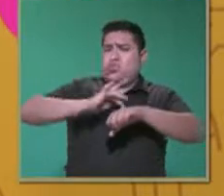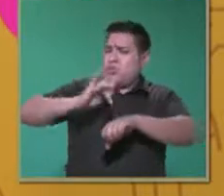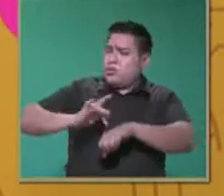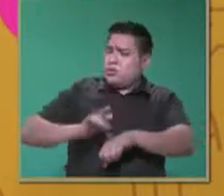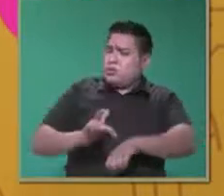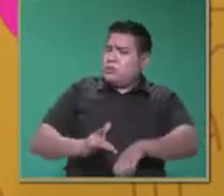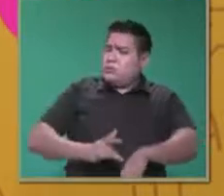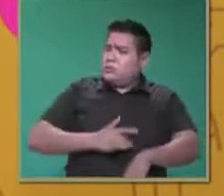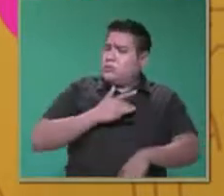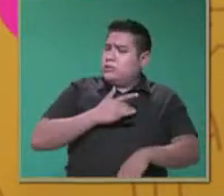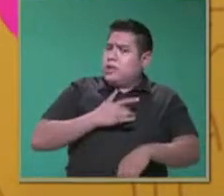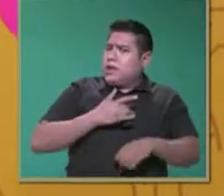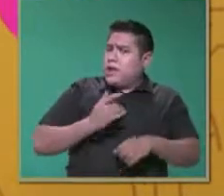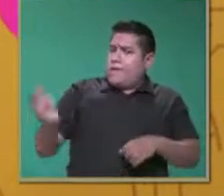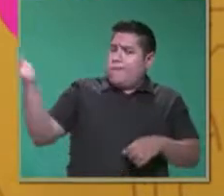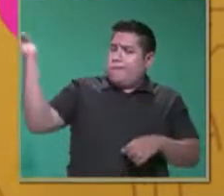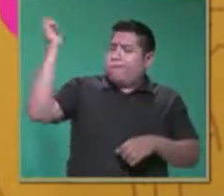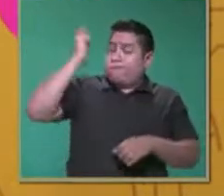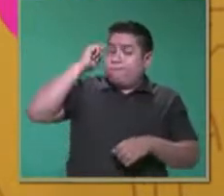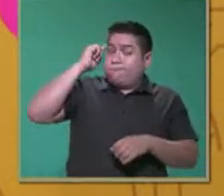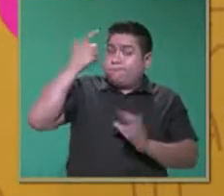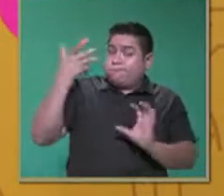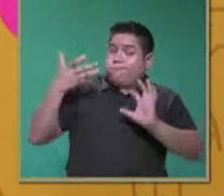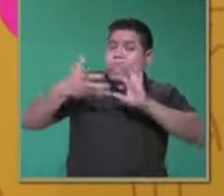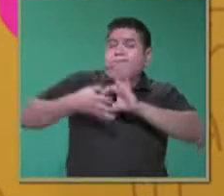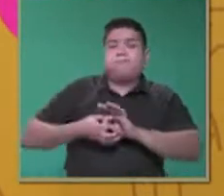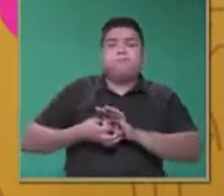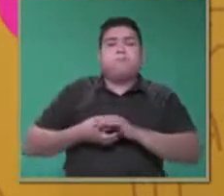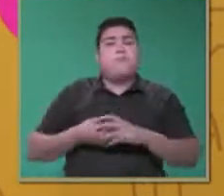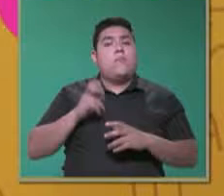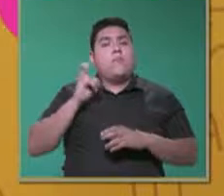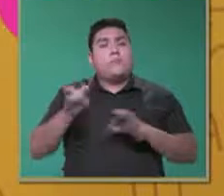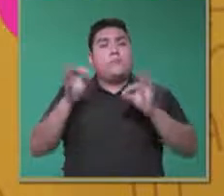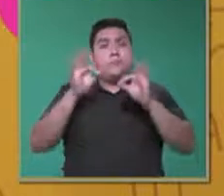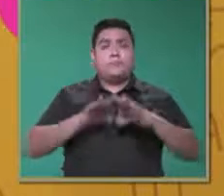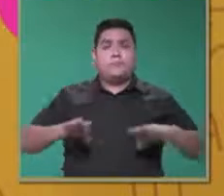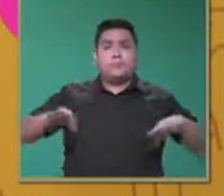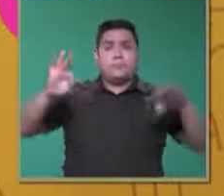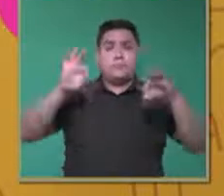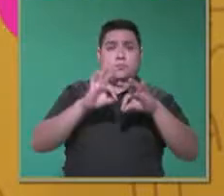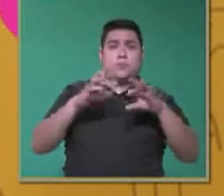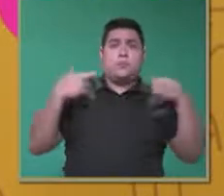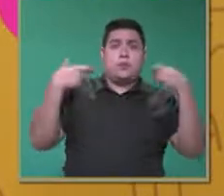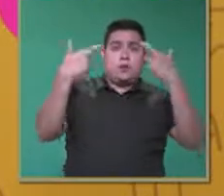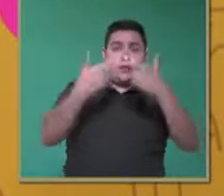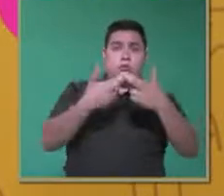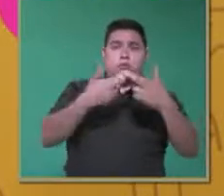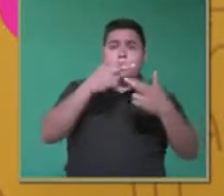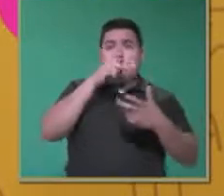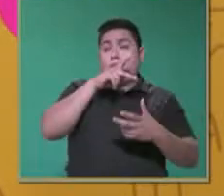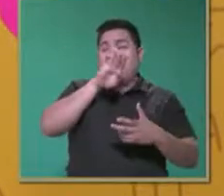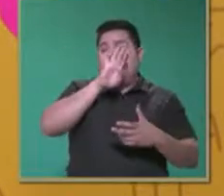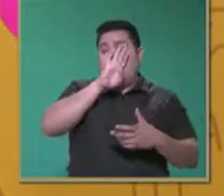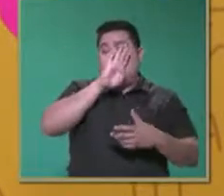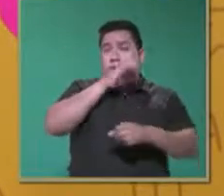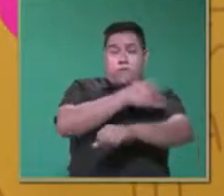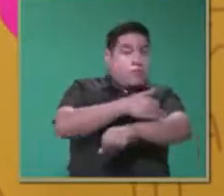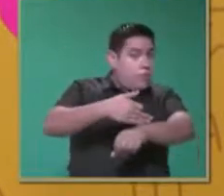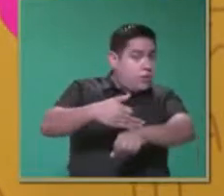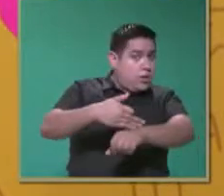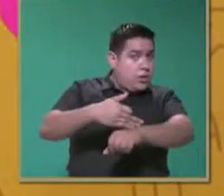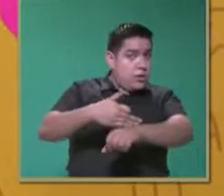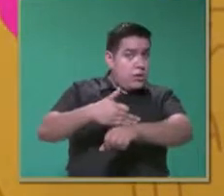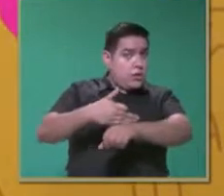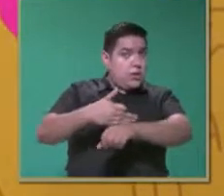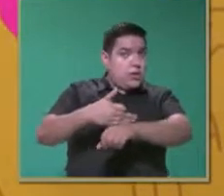sensorial. Por lo tanto, solamente es importante que docentes y padres de familia tengamos